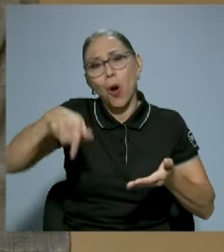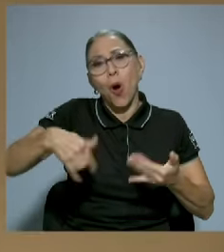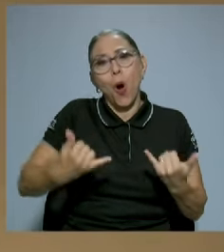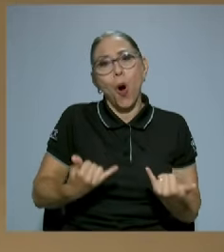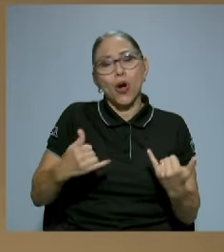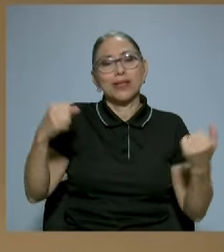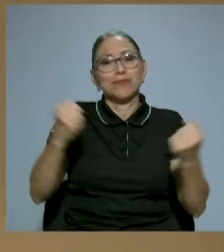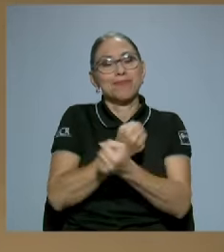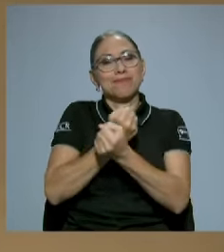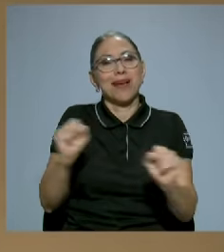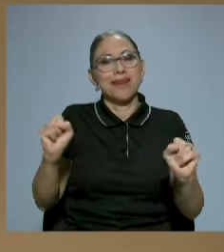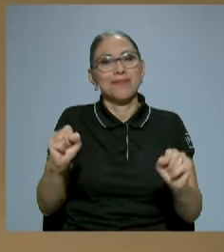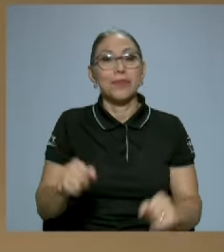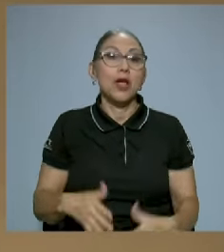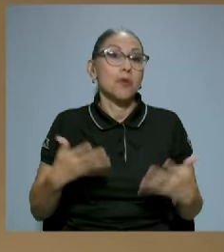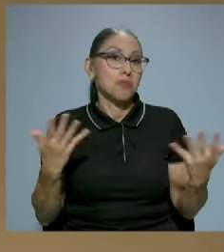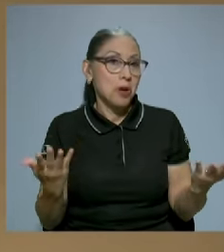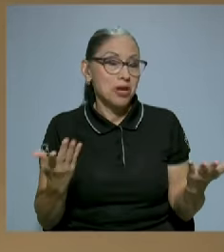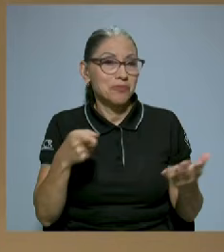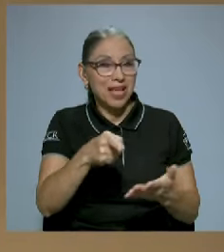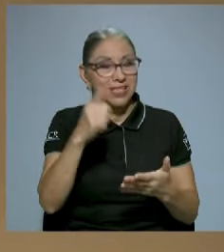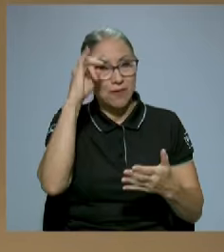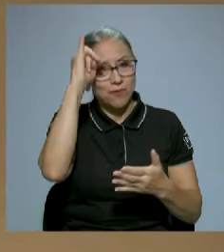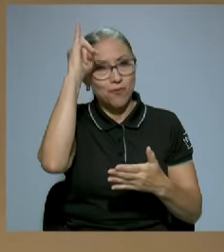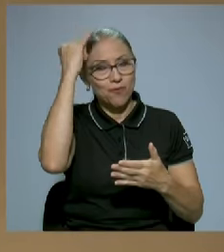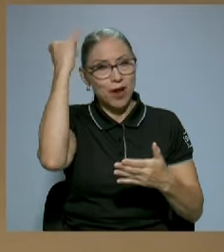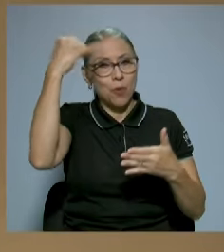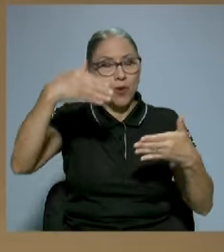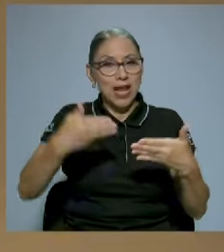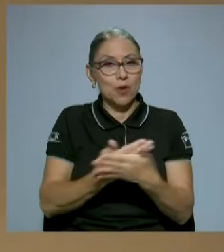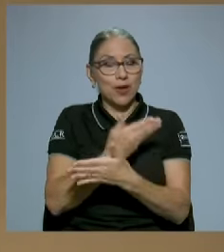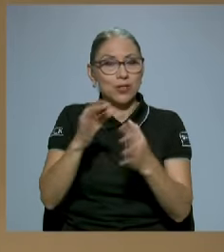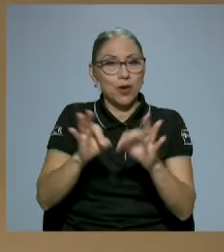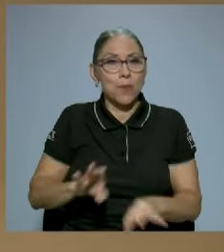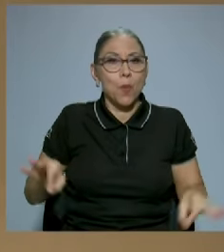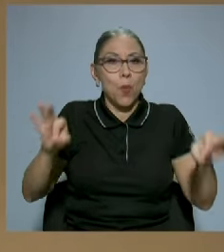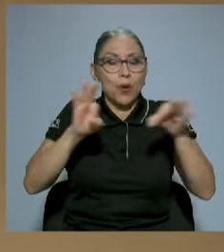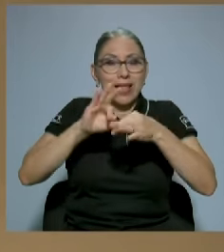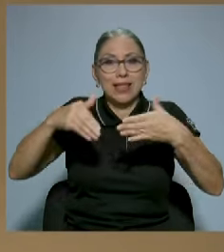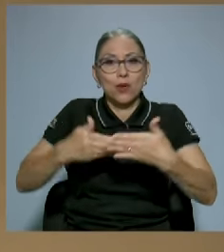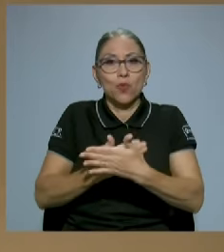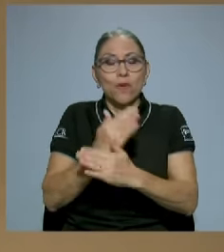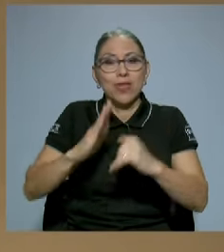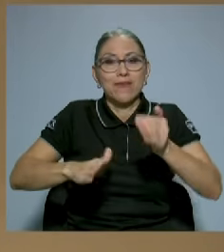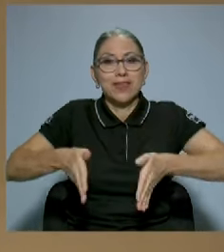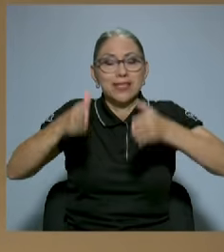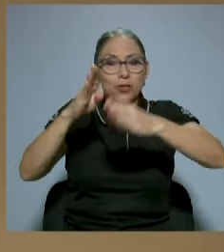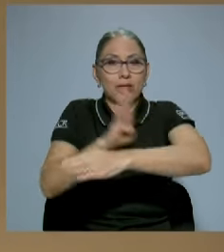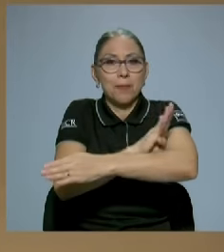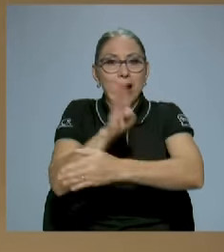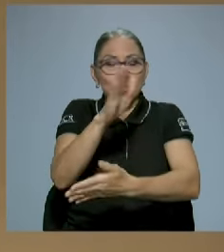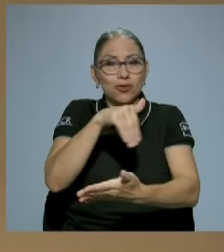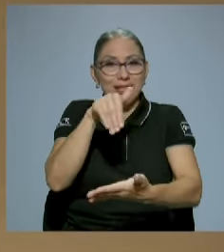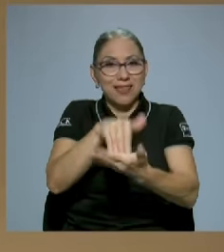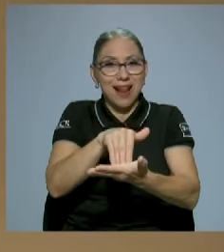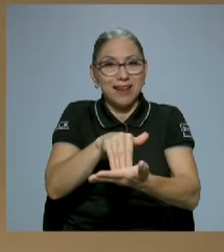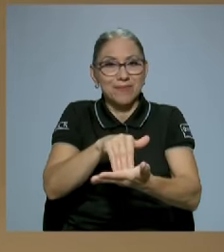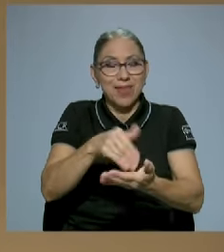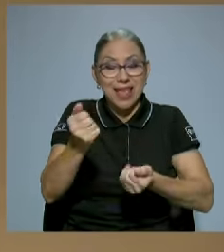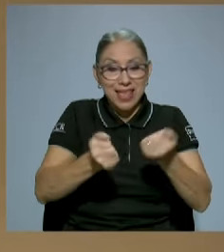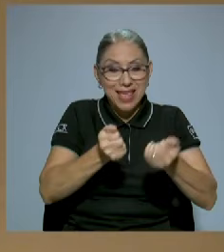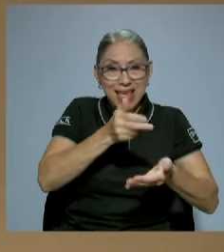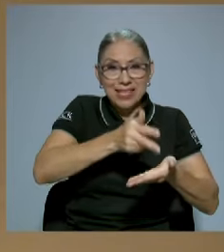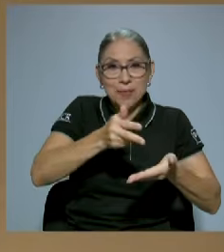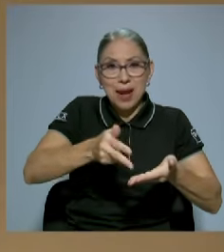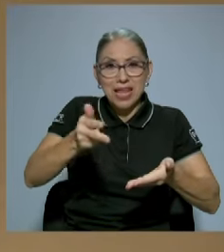Bueno, esa fue una innovación importante en el nuevo edificio del Banco Central, que ese parqueo no es demasiado grande.